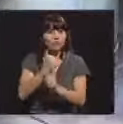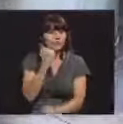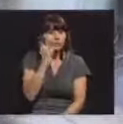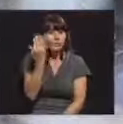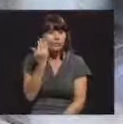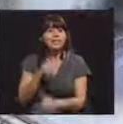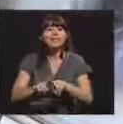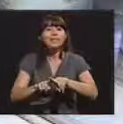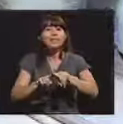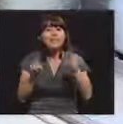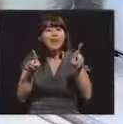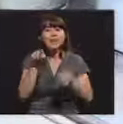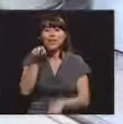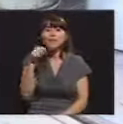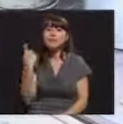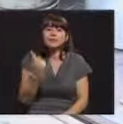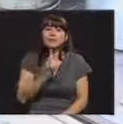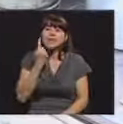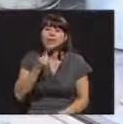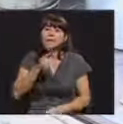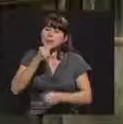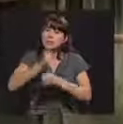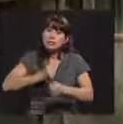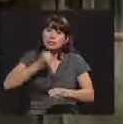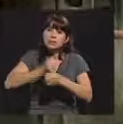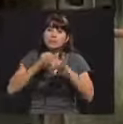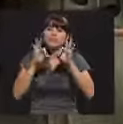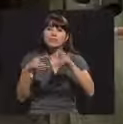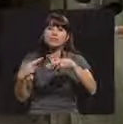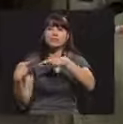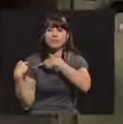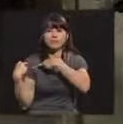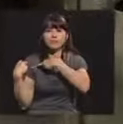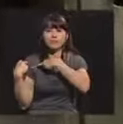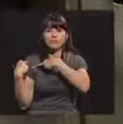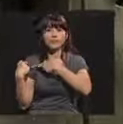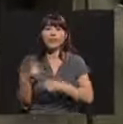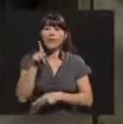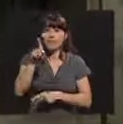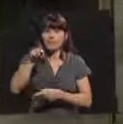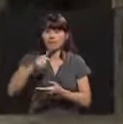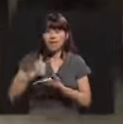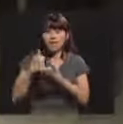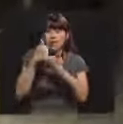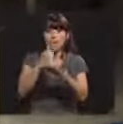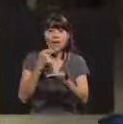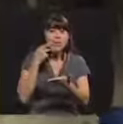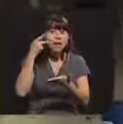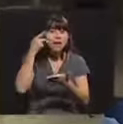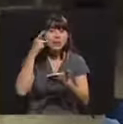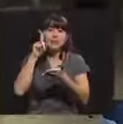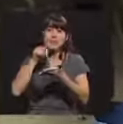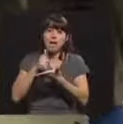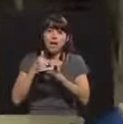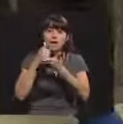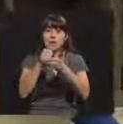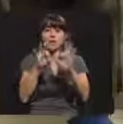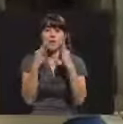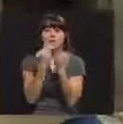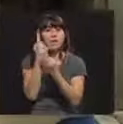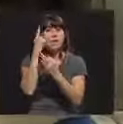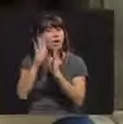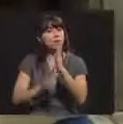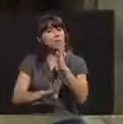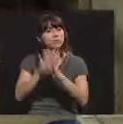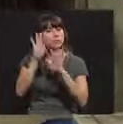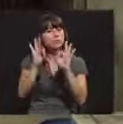sencillas y, sin embargo, él siempre las cumplió de forma responsable. Tenía que ayudar a sus papás y a su familia a salir